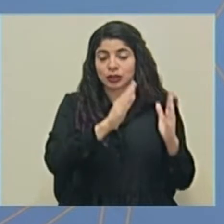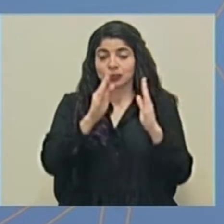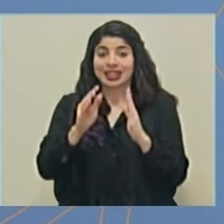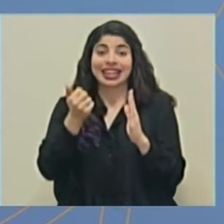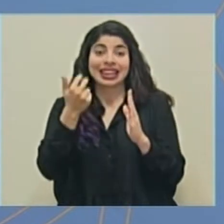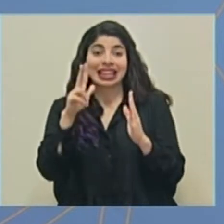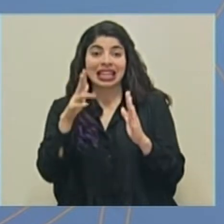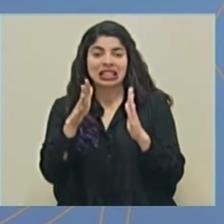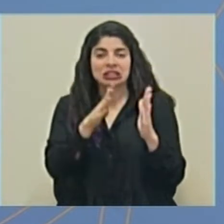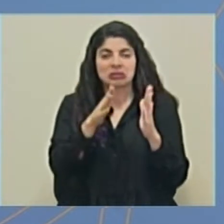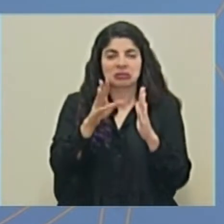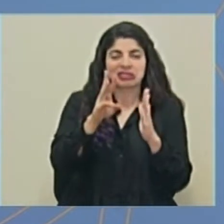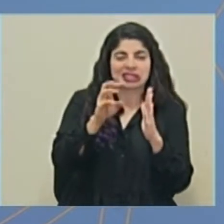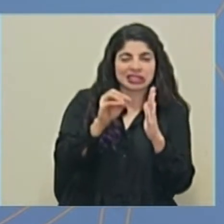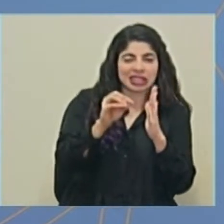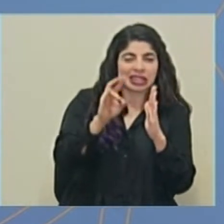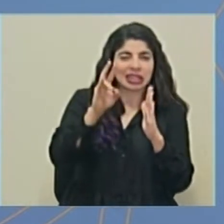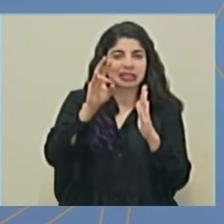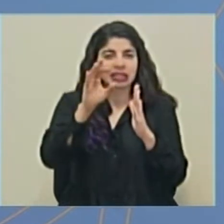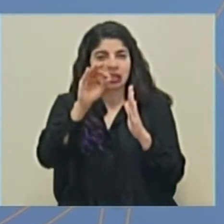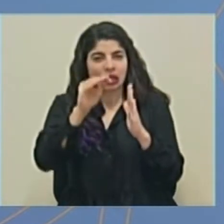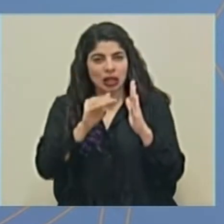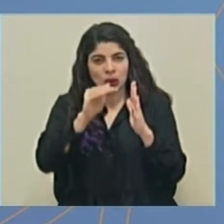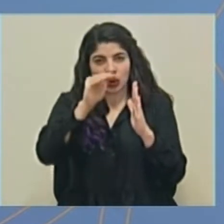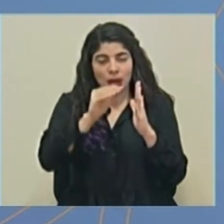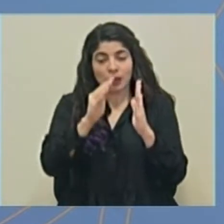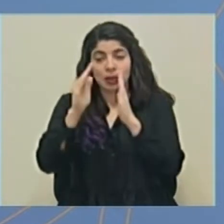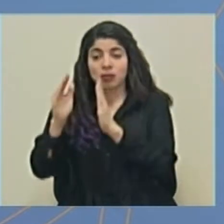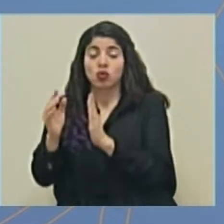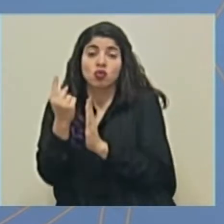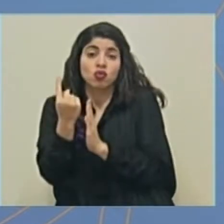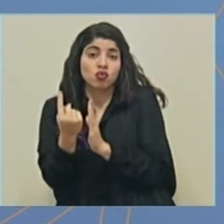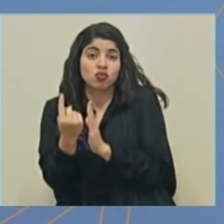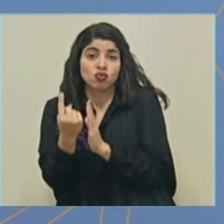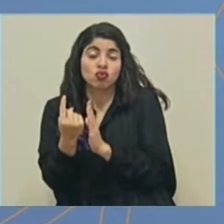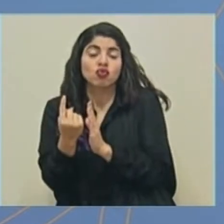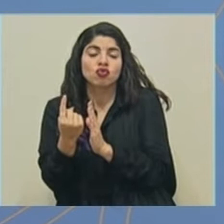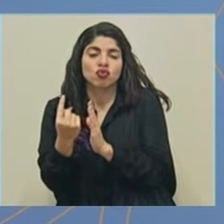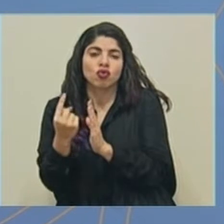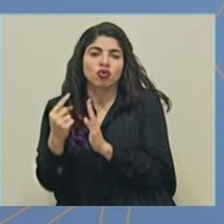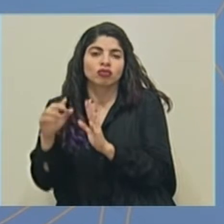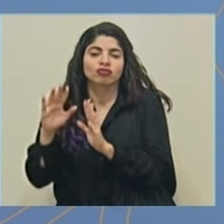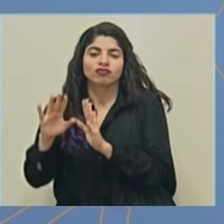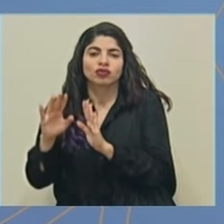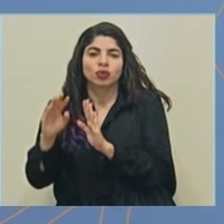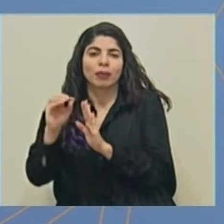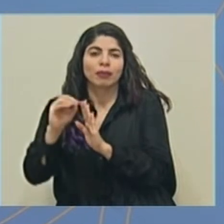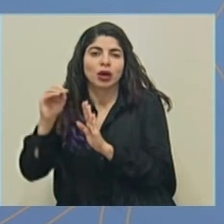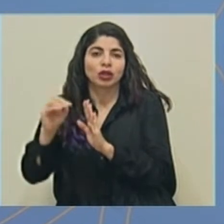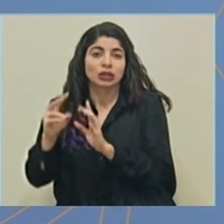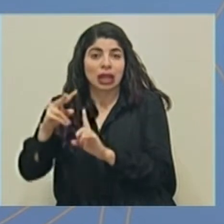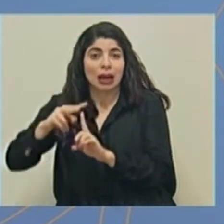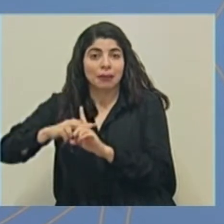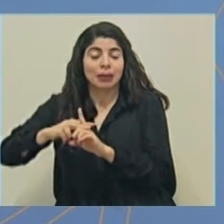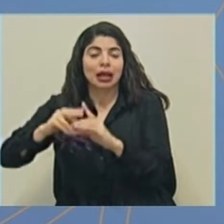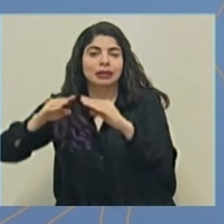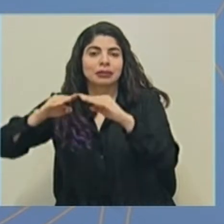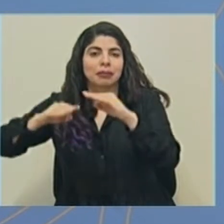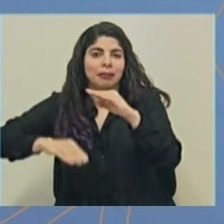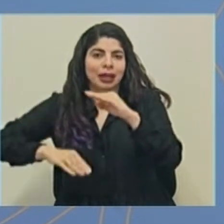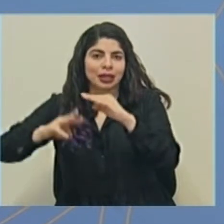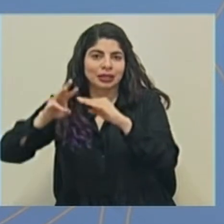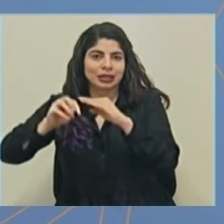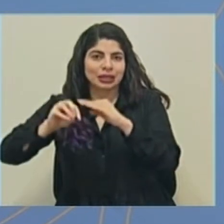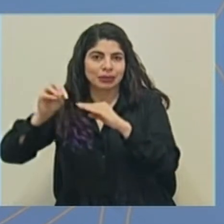entre 60 y 79 cantones y solamente un cantón está con un porcentaje de implementación menor